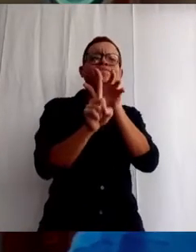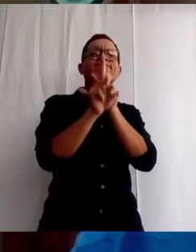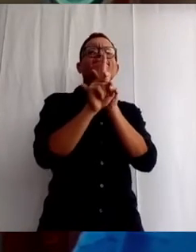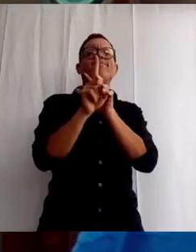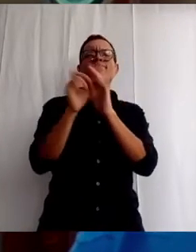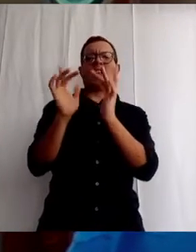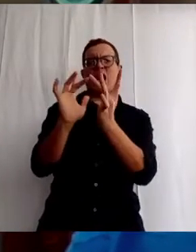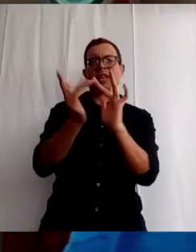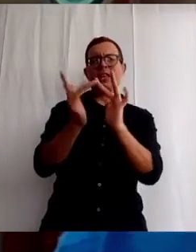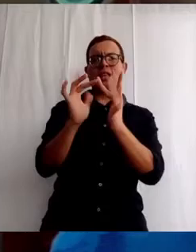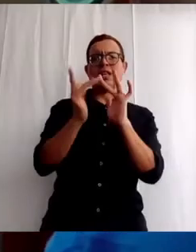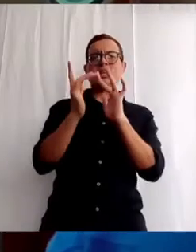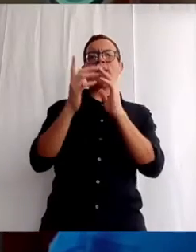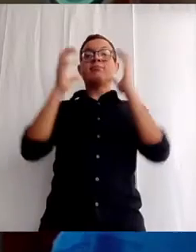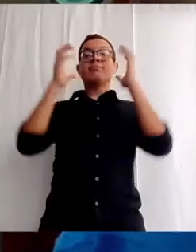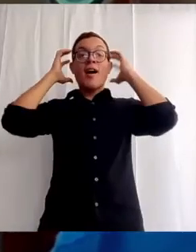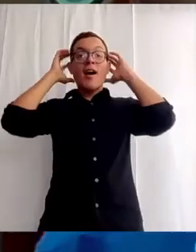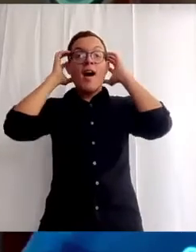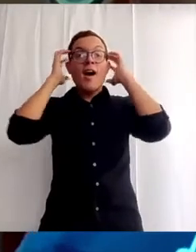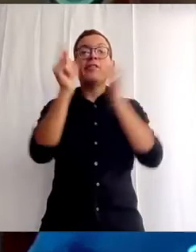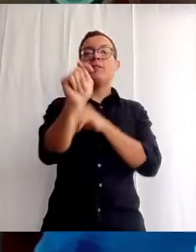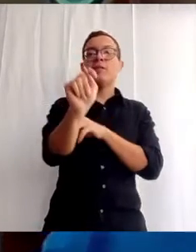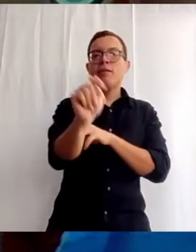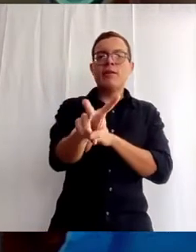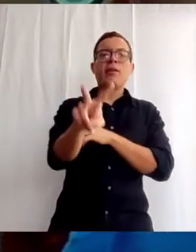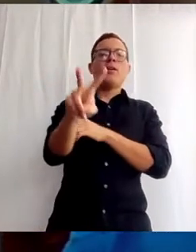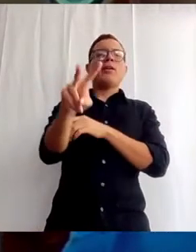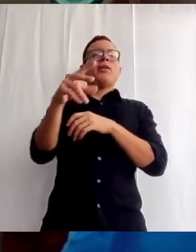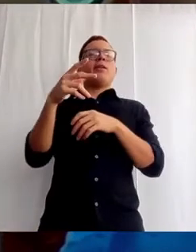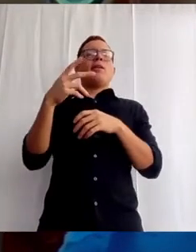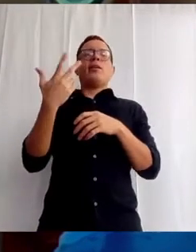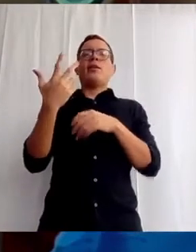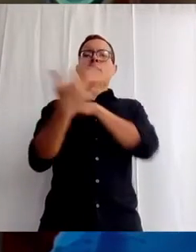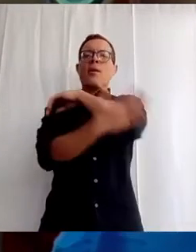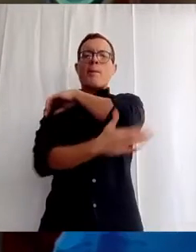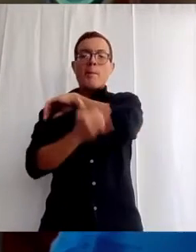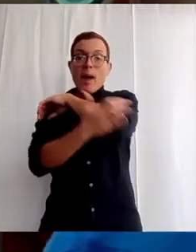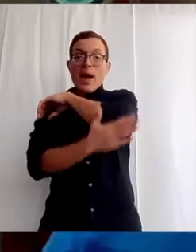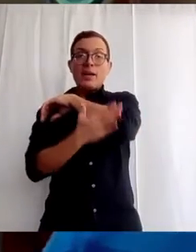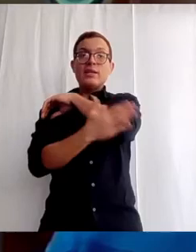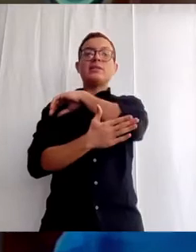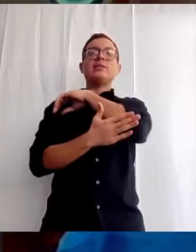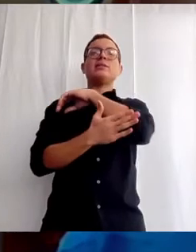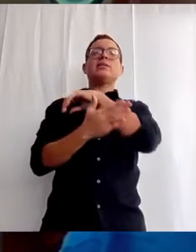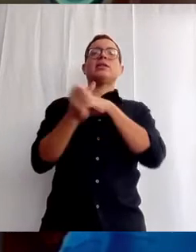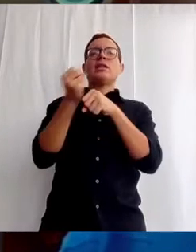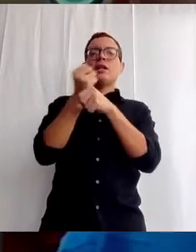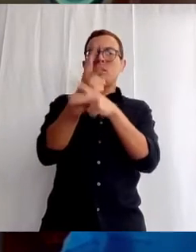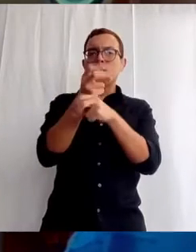televisión, en el país, en la prensa. Han hecho un trabajo excepcional